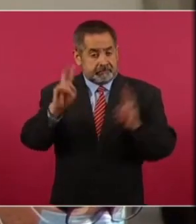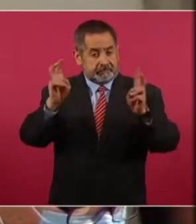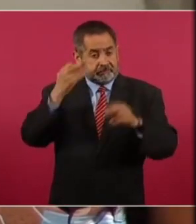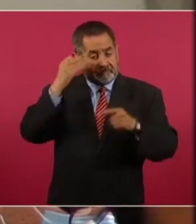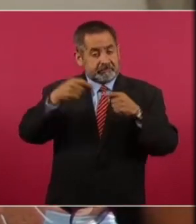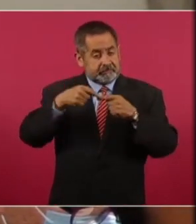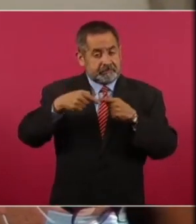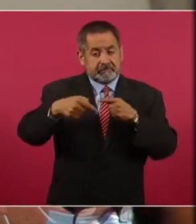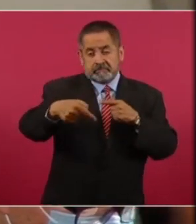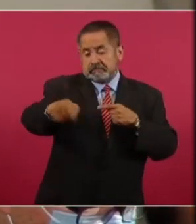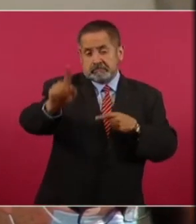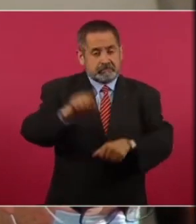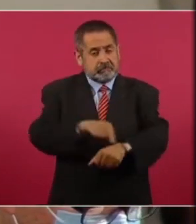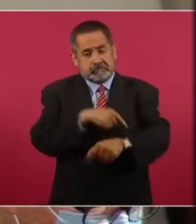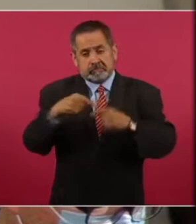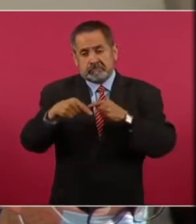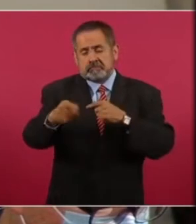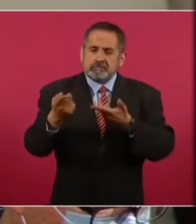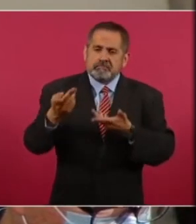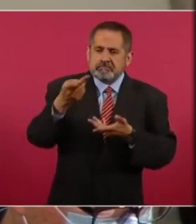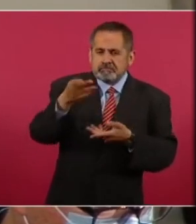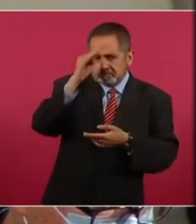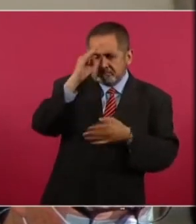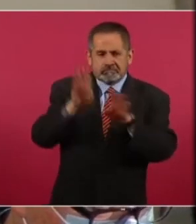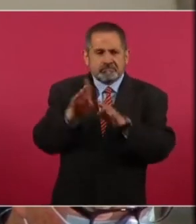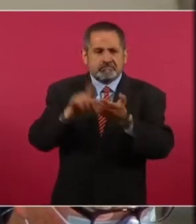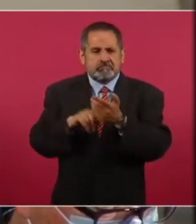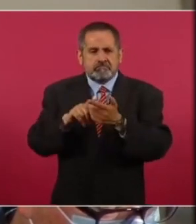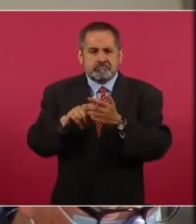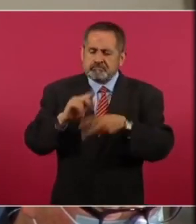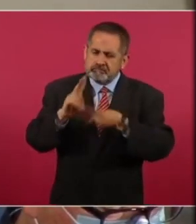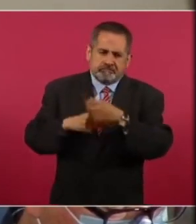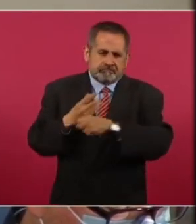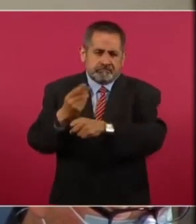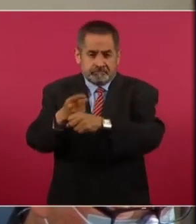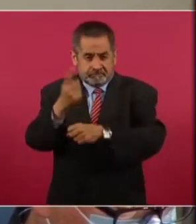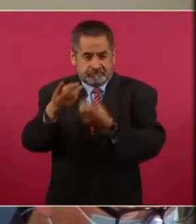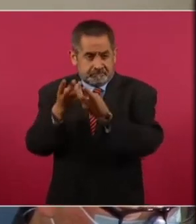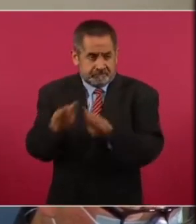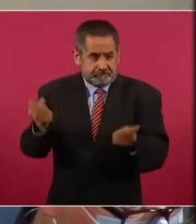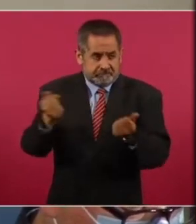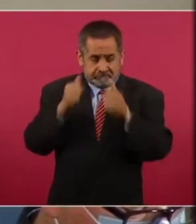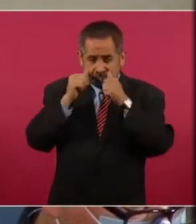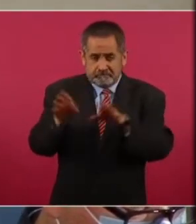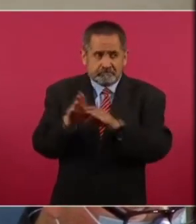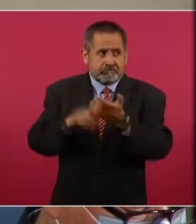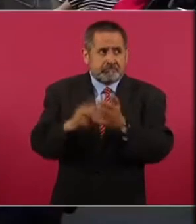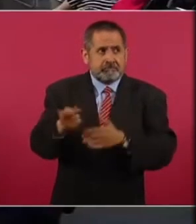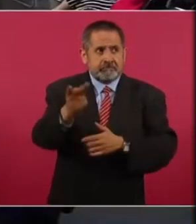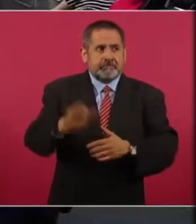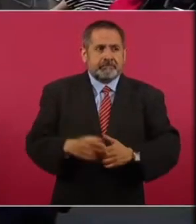tiempo que pudiera ir para largo ¿cómo consideran ustedes que pudieran atajarse? y si les va a llevar mucho tiempo atender esta situación